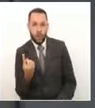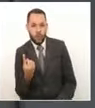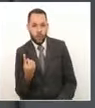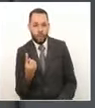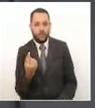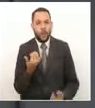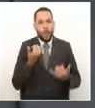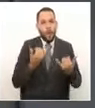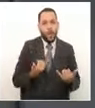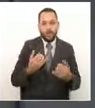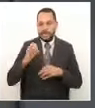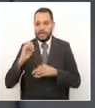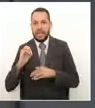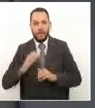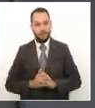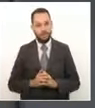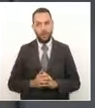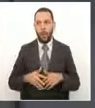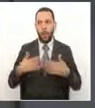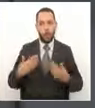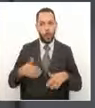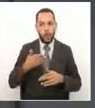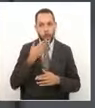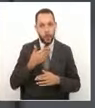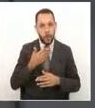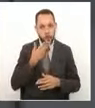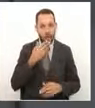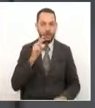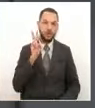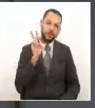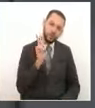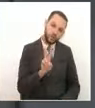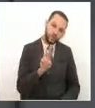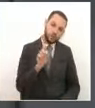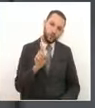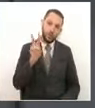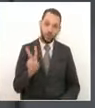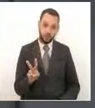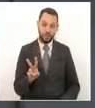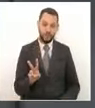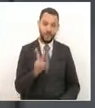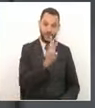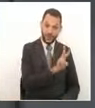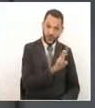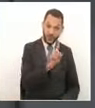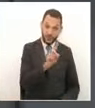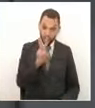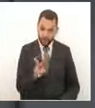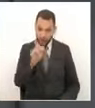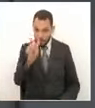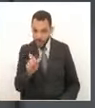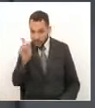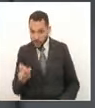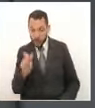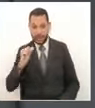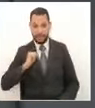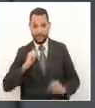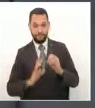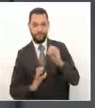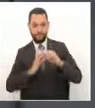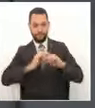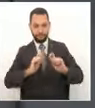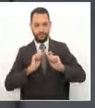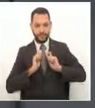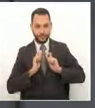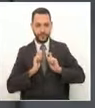día de hoy cero casos positivos. Para un total de 212 casos positivos en el departamento al día de hoy. Eso es un aplanamiento en la curva,